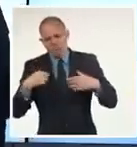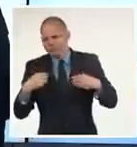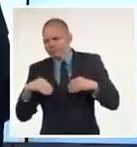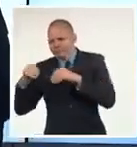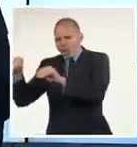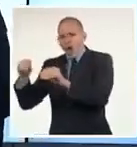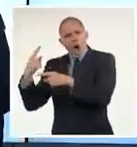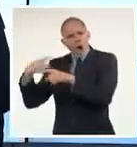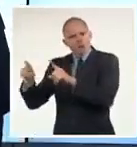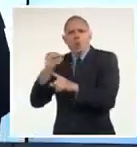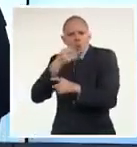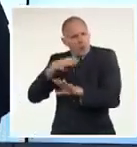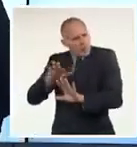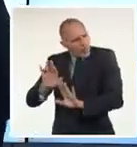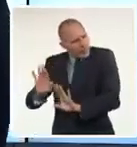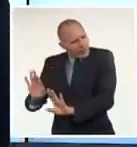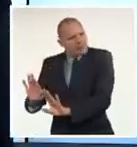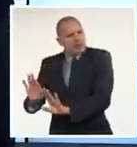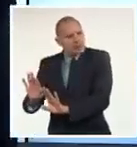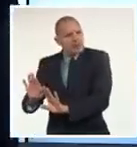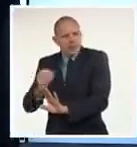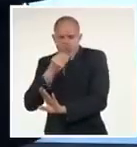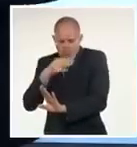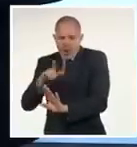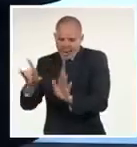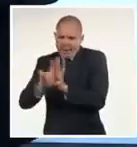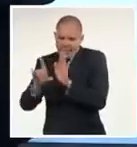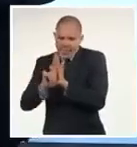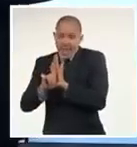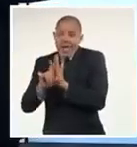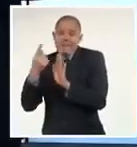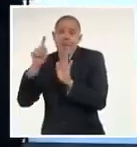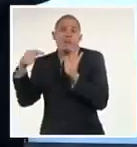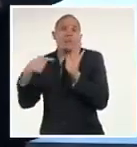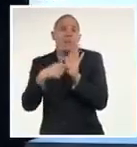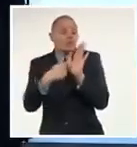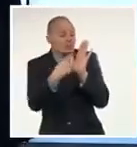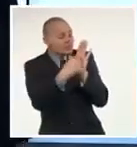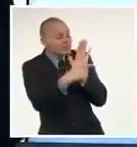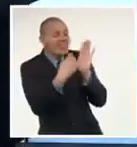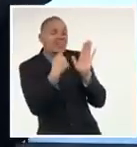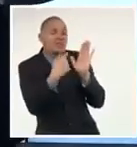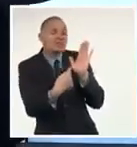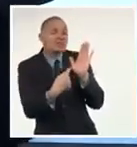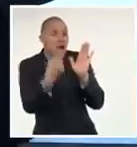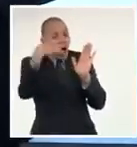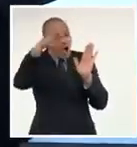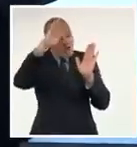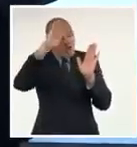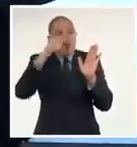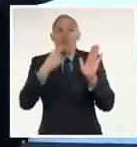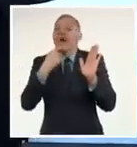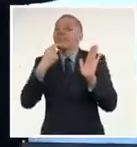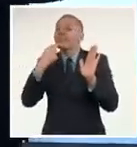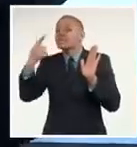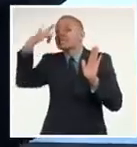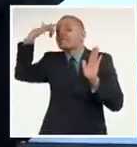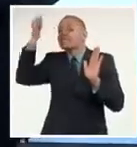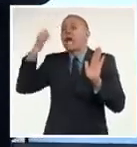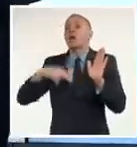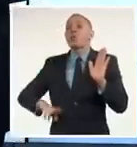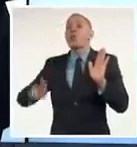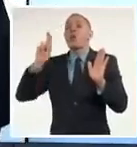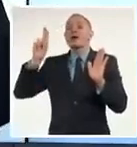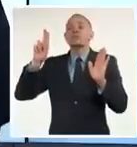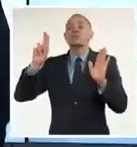ocurriera, repito, Cuba debía mostrar su aprobación, manifestar que estaba de acuerdo con esta cesión. En las